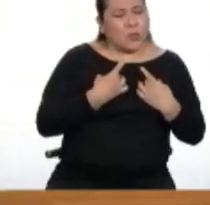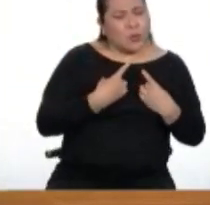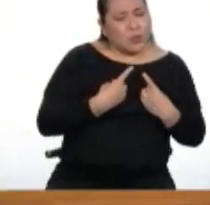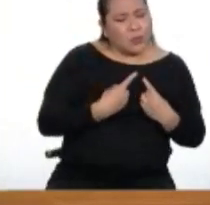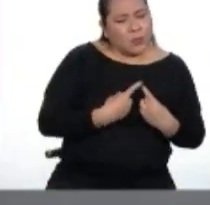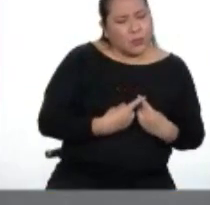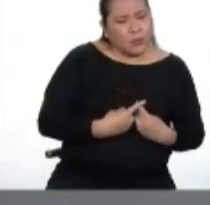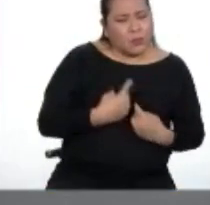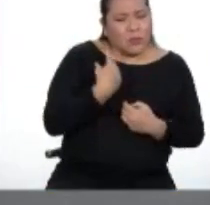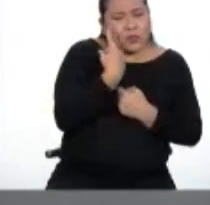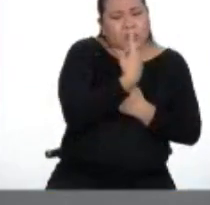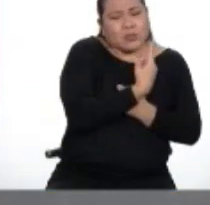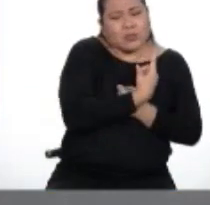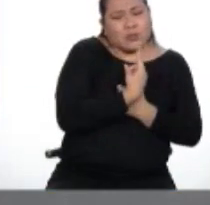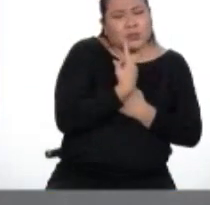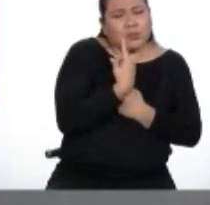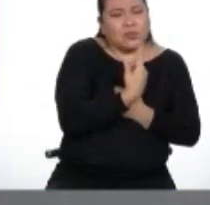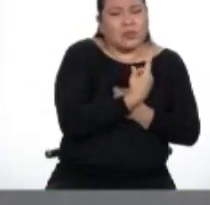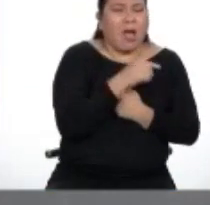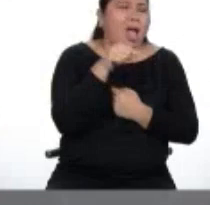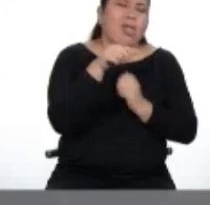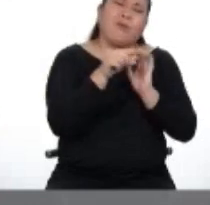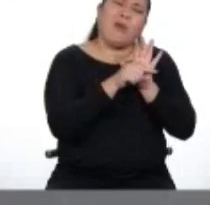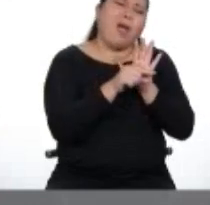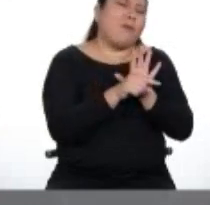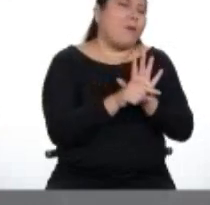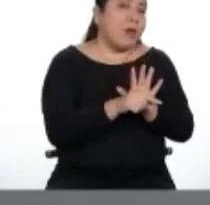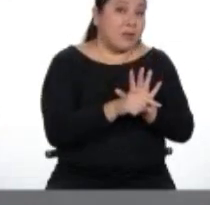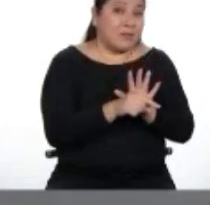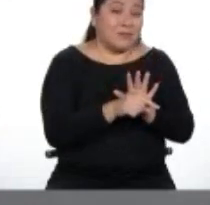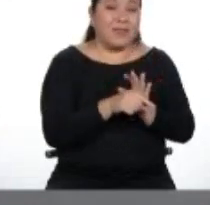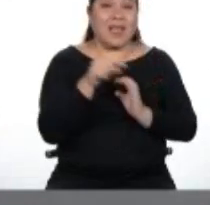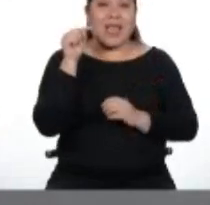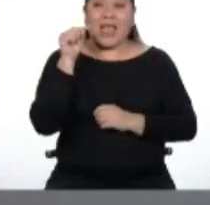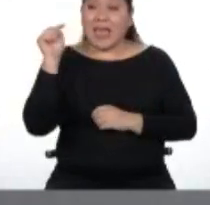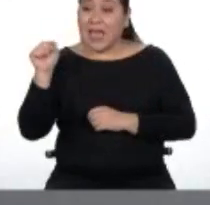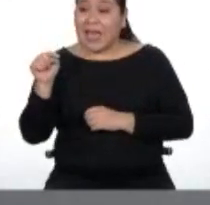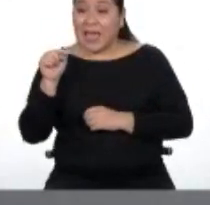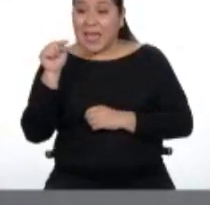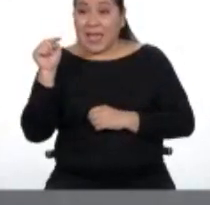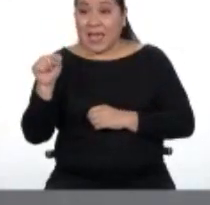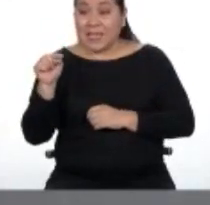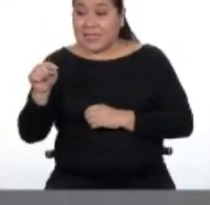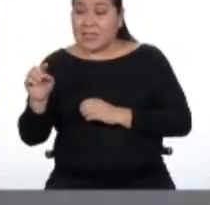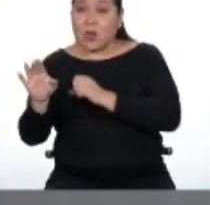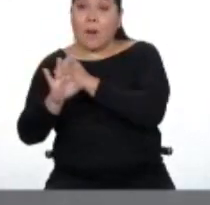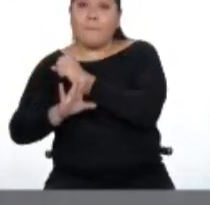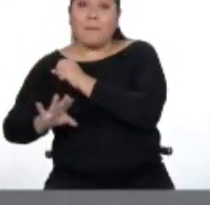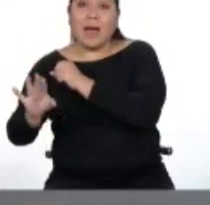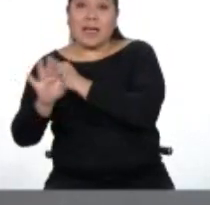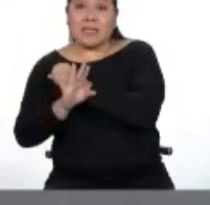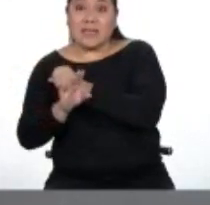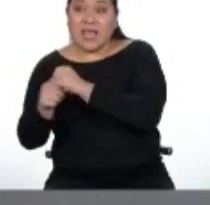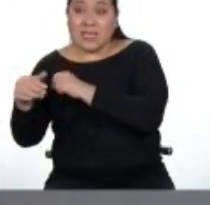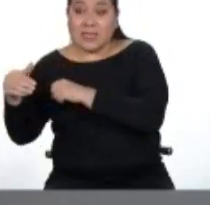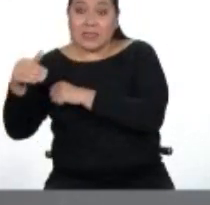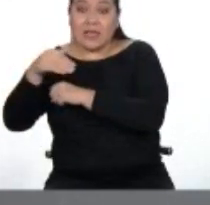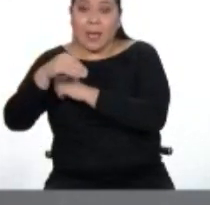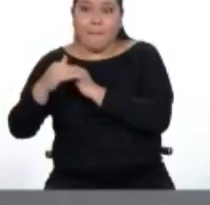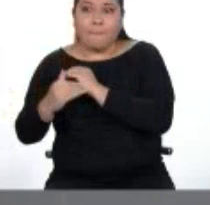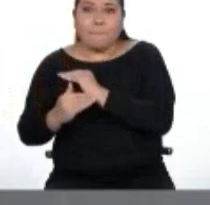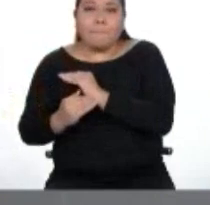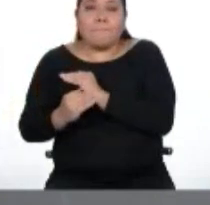el pesimismo. Claro, esas son las emociones básicas, pero con un grado mayor de